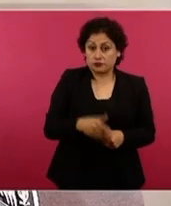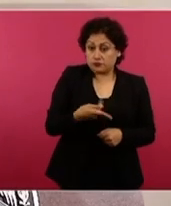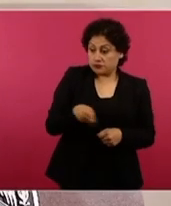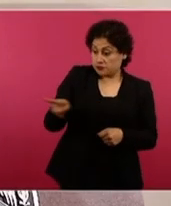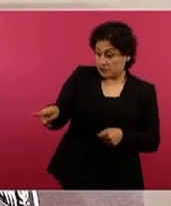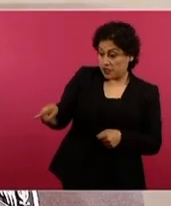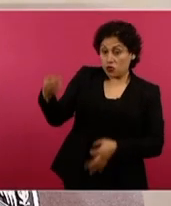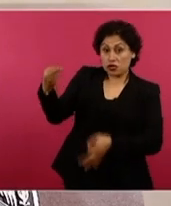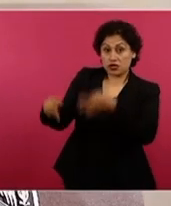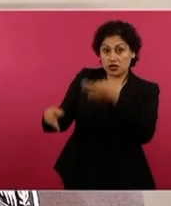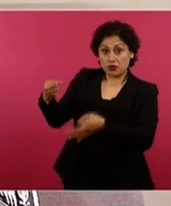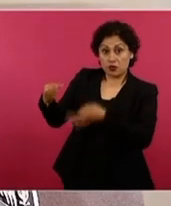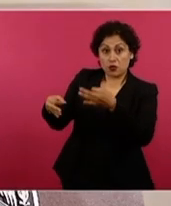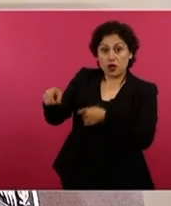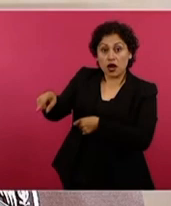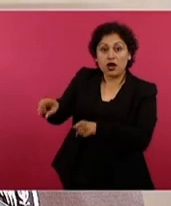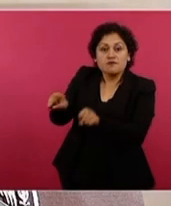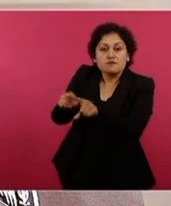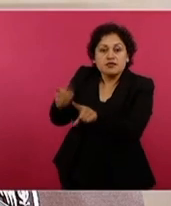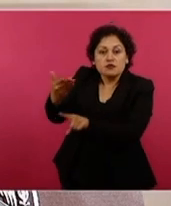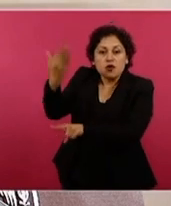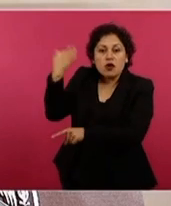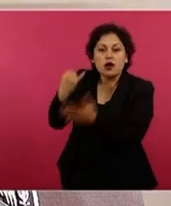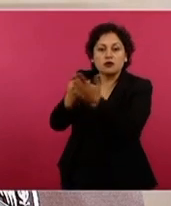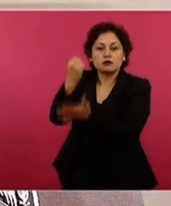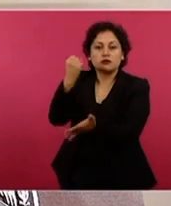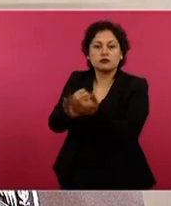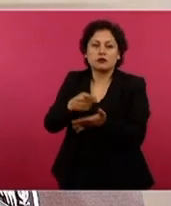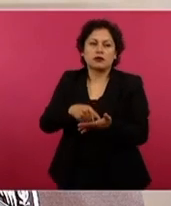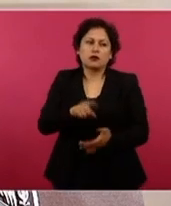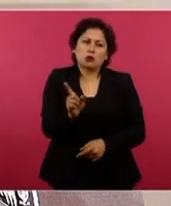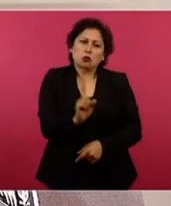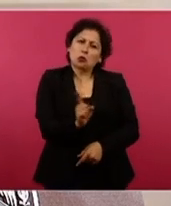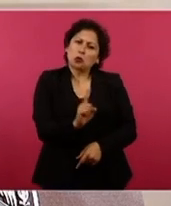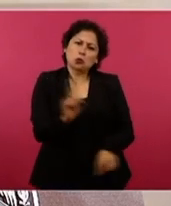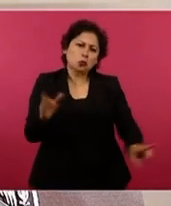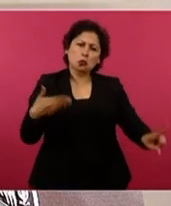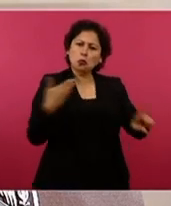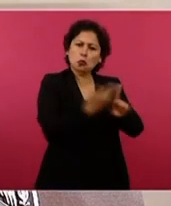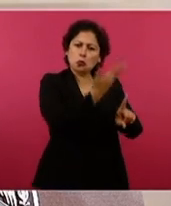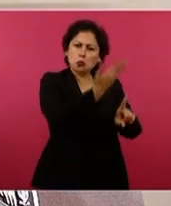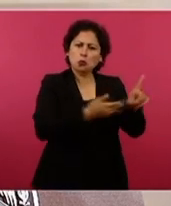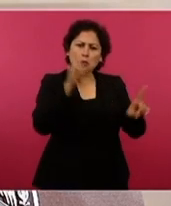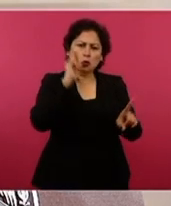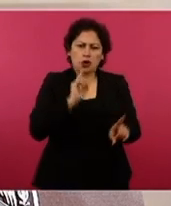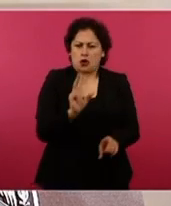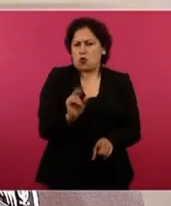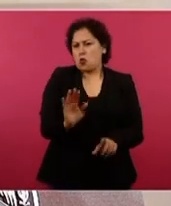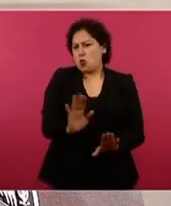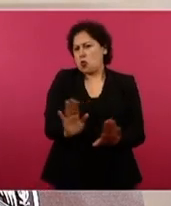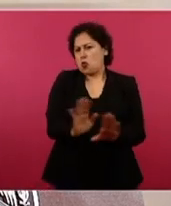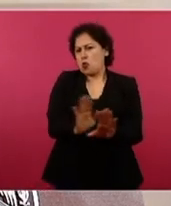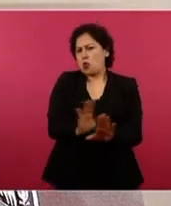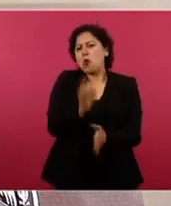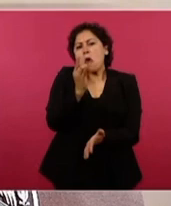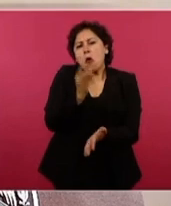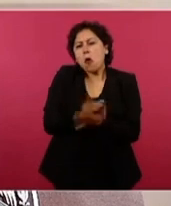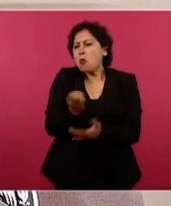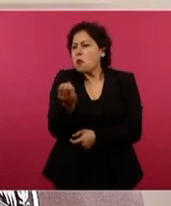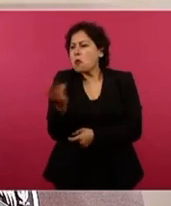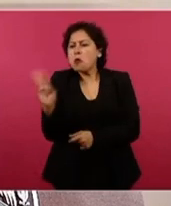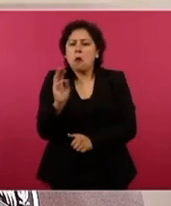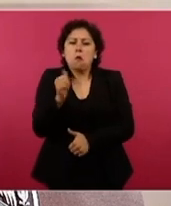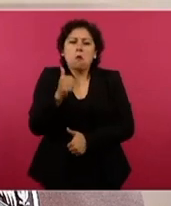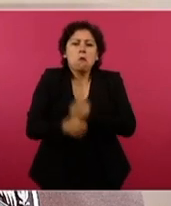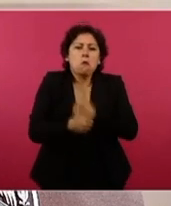resolvió que no eran expresiones que ofendieran su dignidad y, por tanto, no incurrían en violencia política de género, sino eran parte del